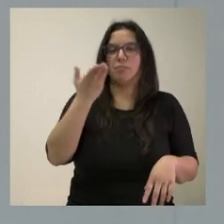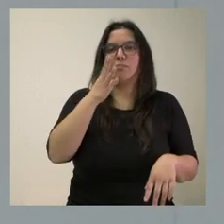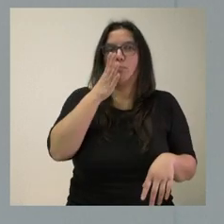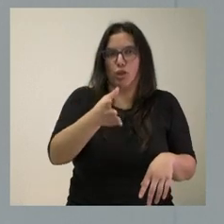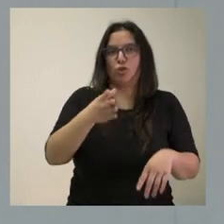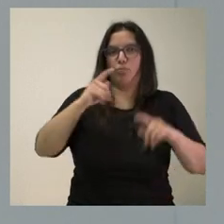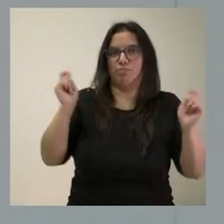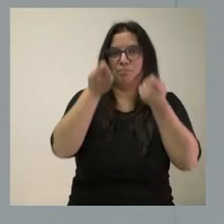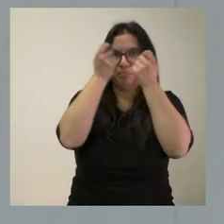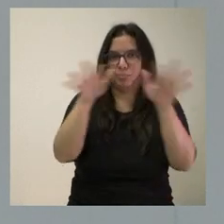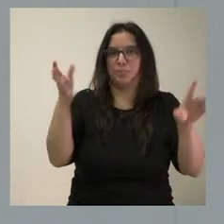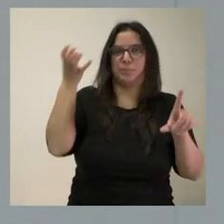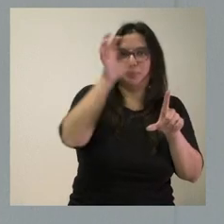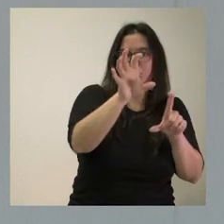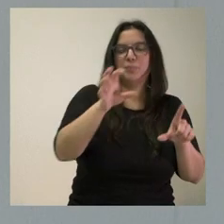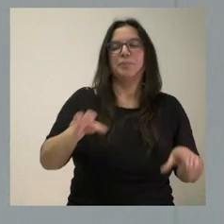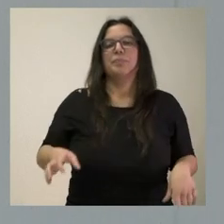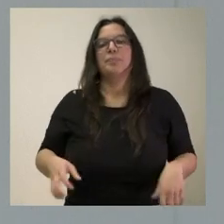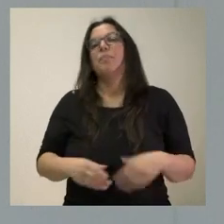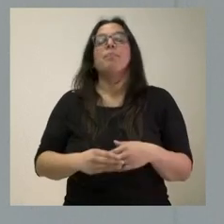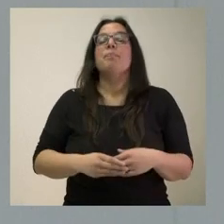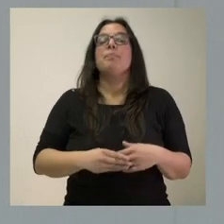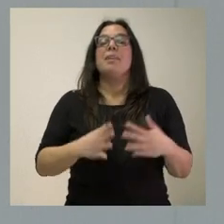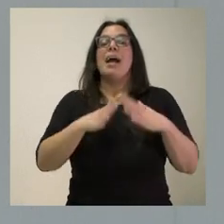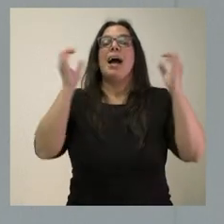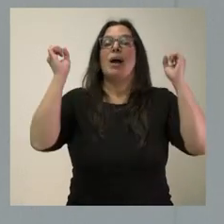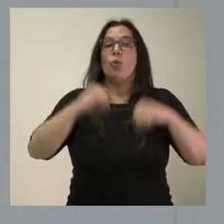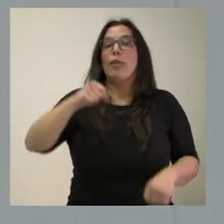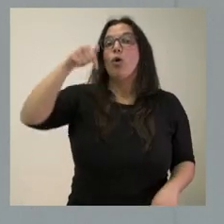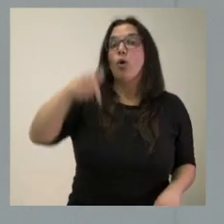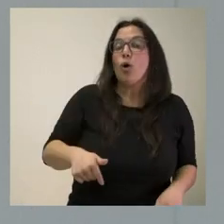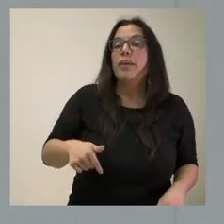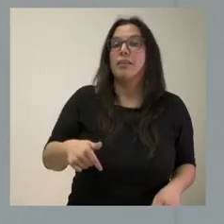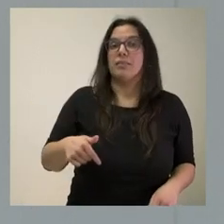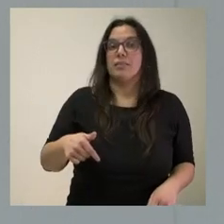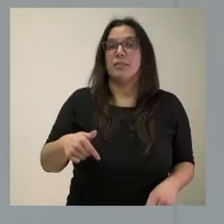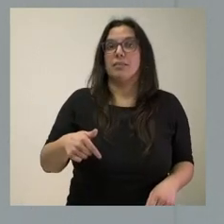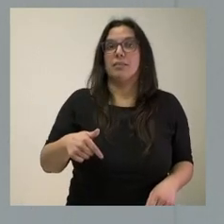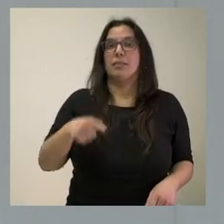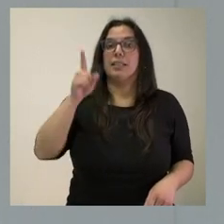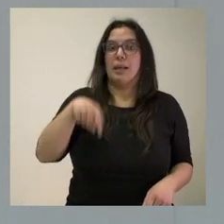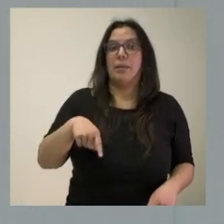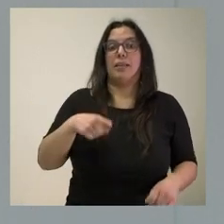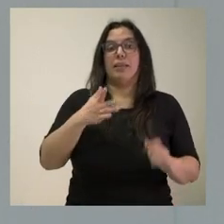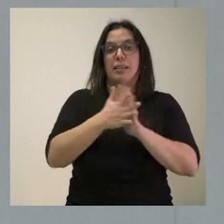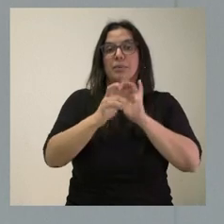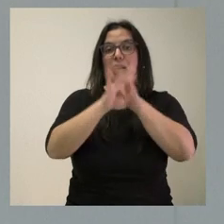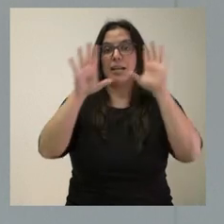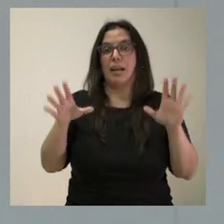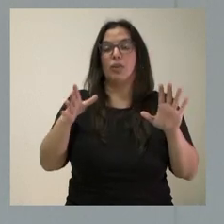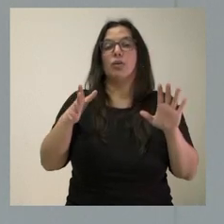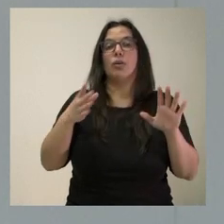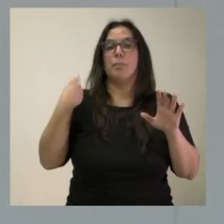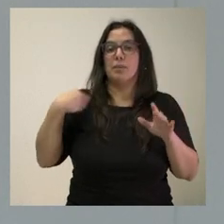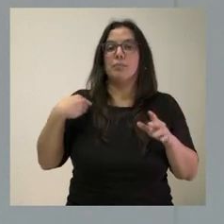de que esté así colgada. Y el acuerdo que hemos tomado hoy, que también es clarificador, pues es un acuerdo tomado por el